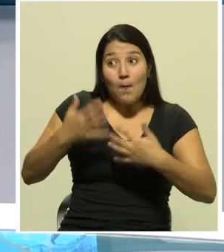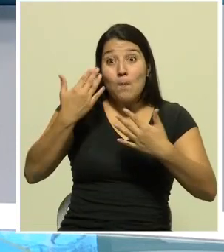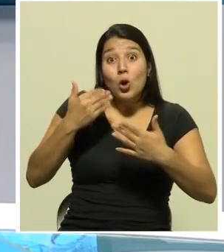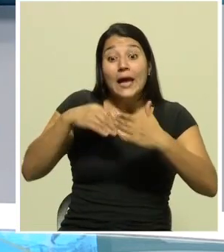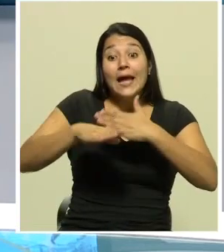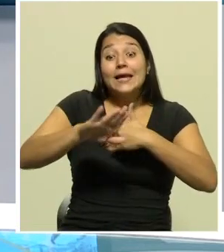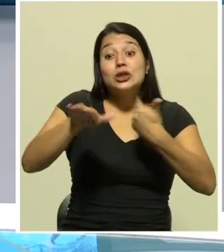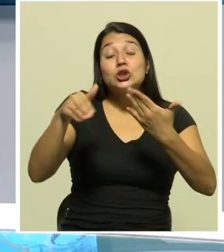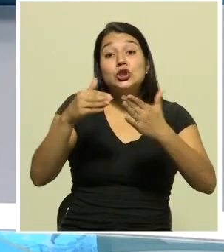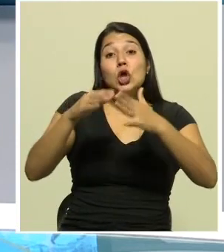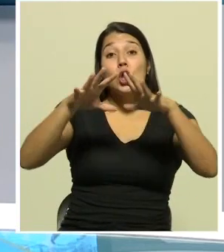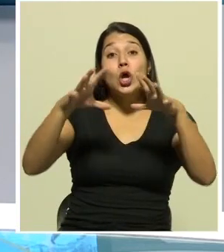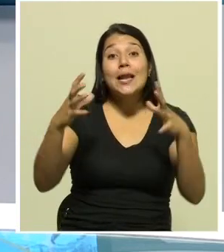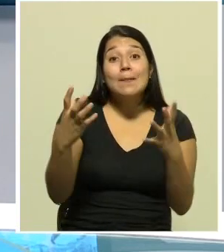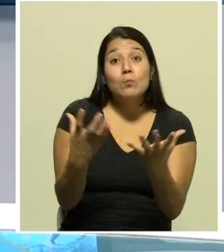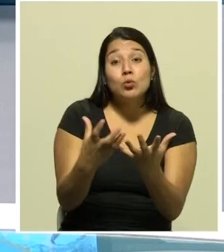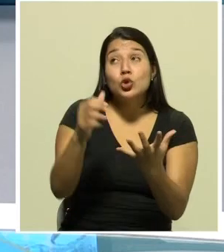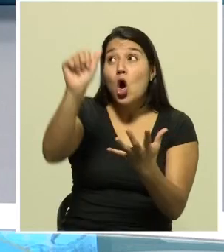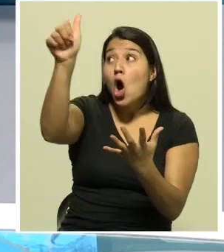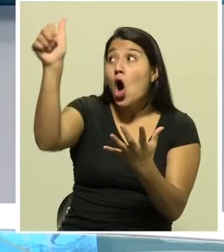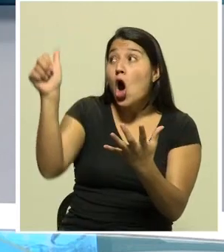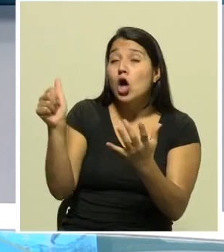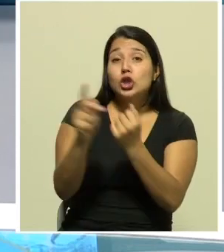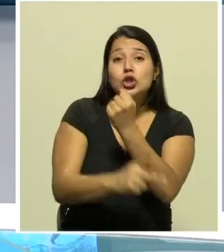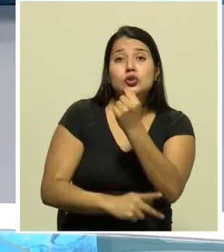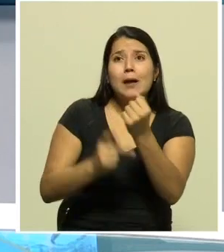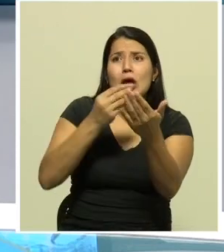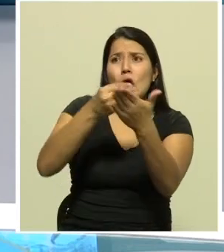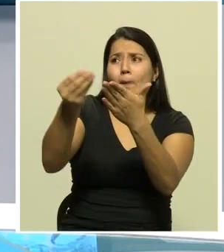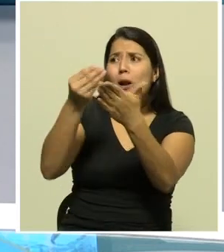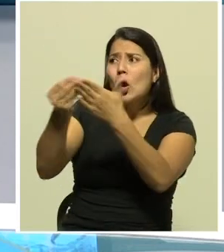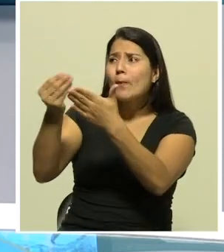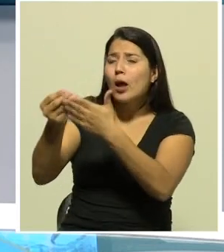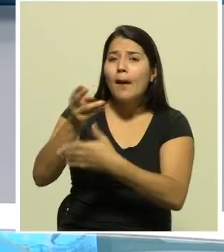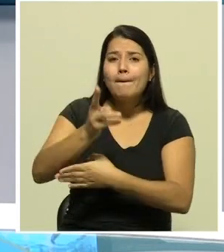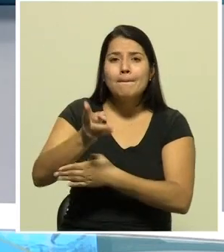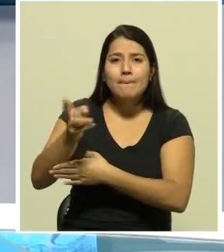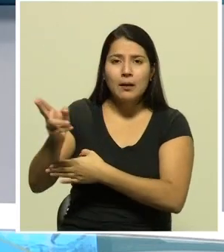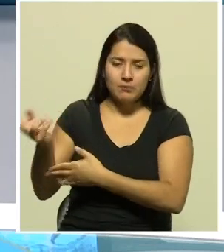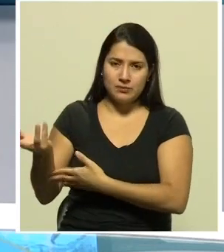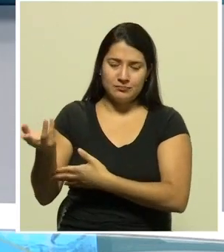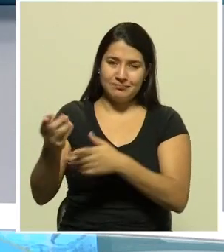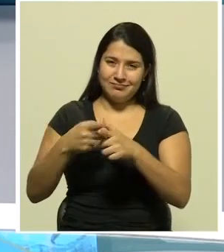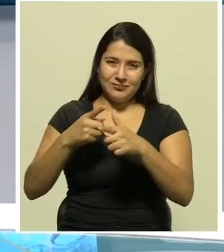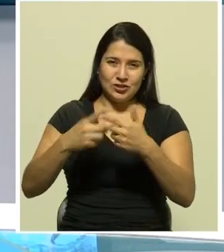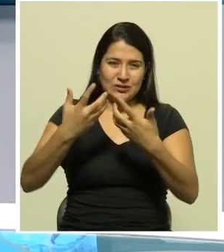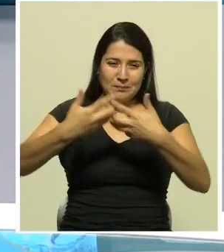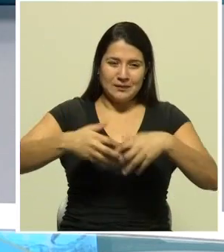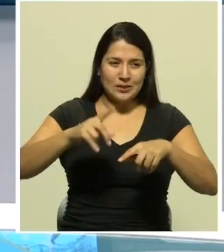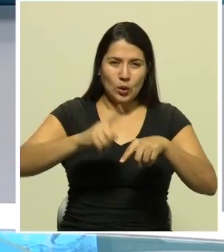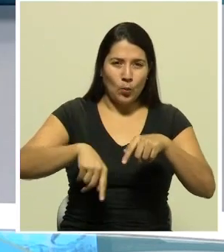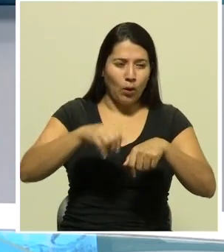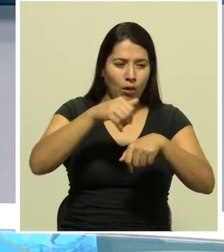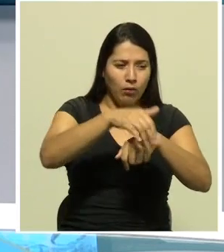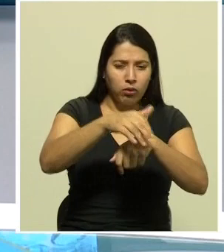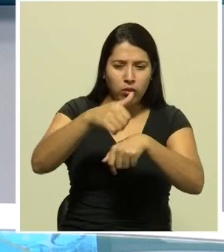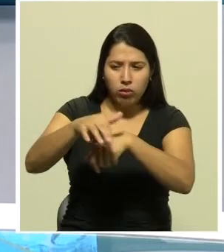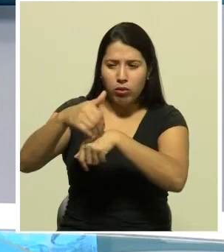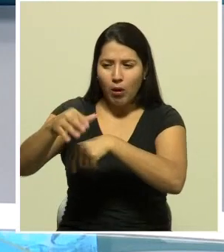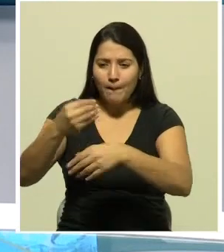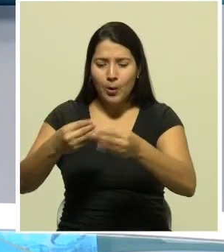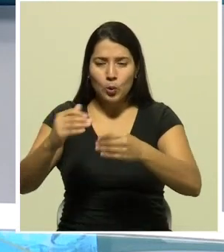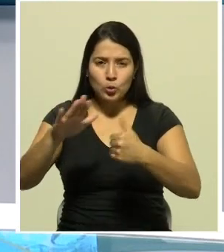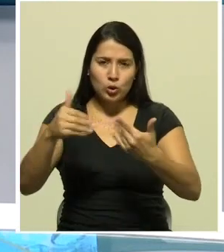implementos médicos que están urgidos por muchos países para equipar sus unidades de cuidados